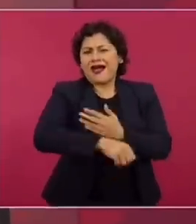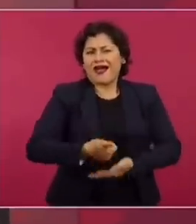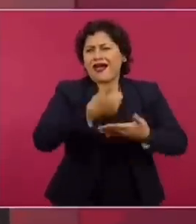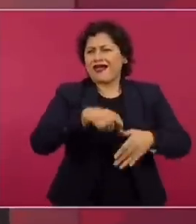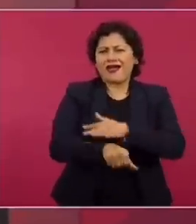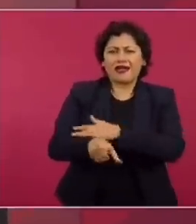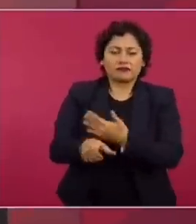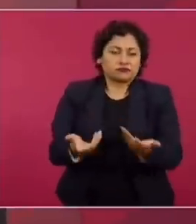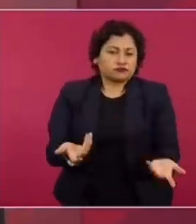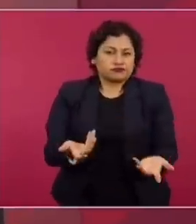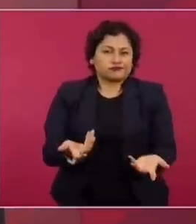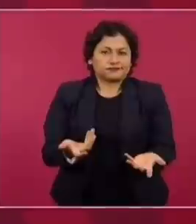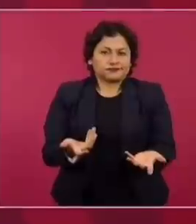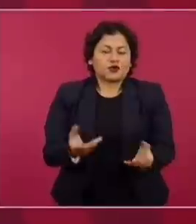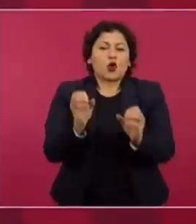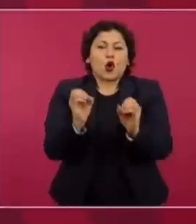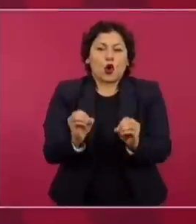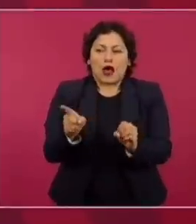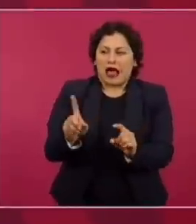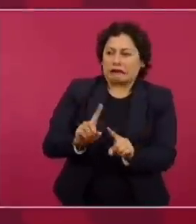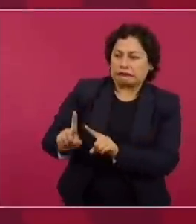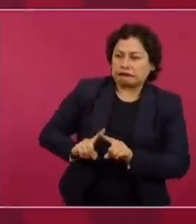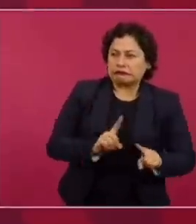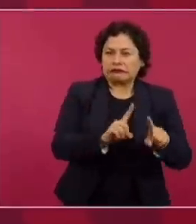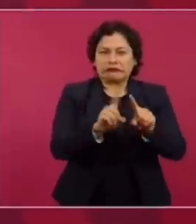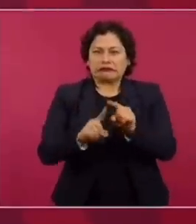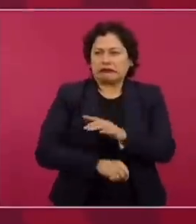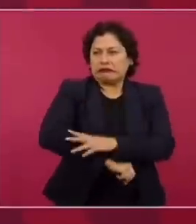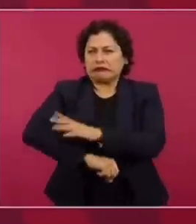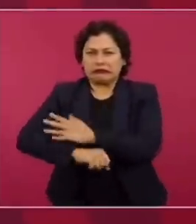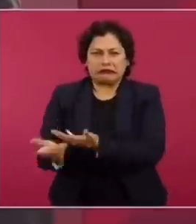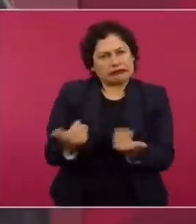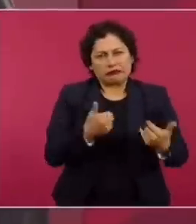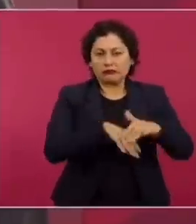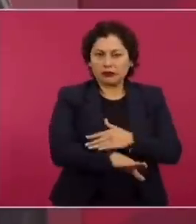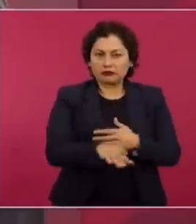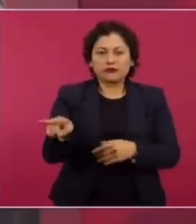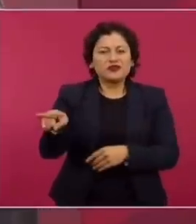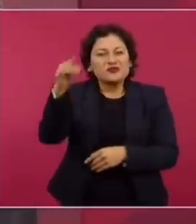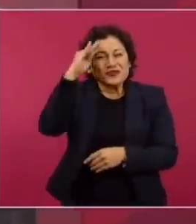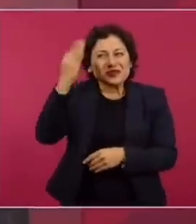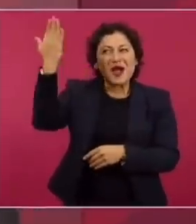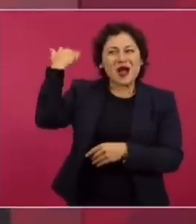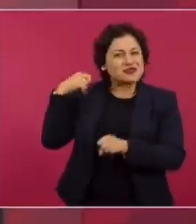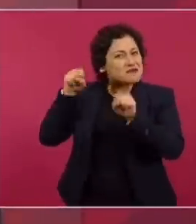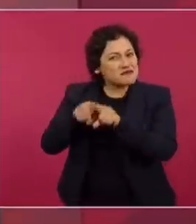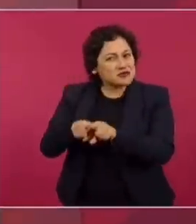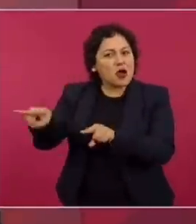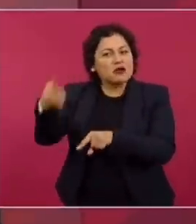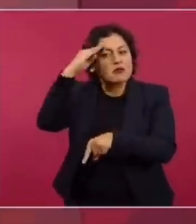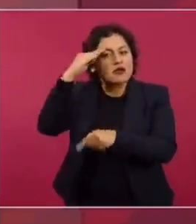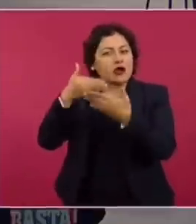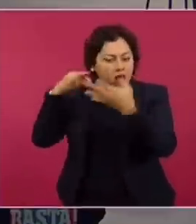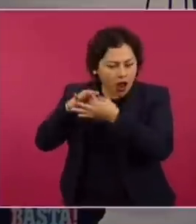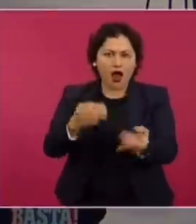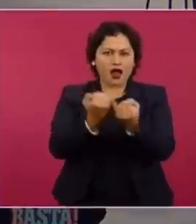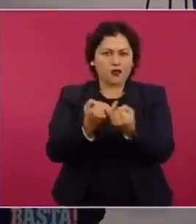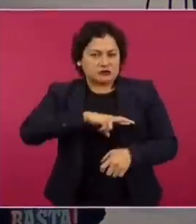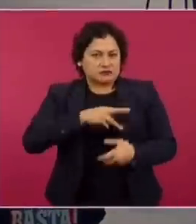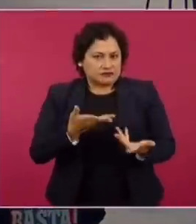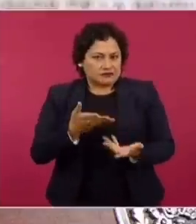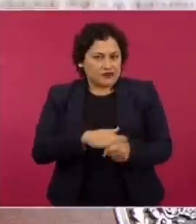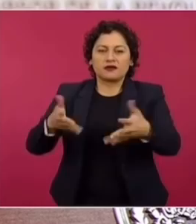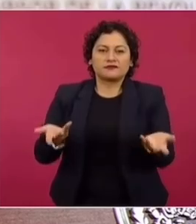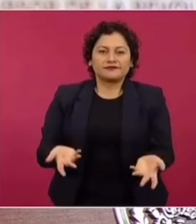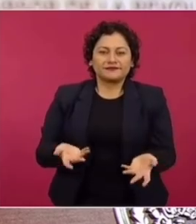y los conflictos de intereses. Se quedaron con esa idea y los trae eso muy molestos. Mucho muy molestos. Entonces, se